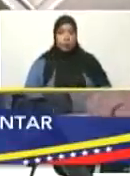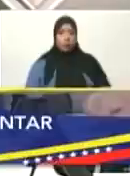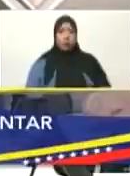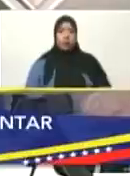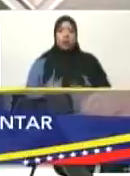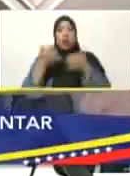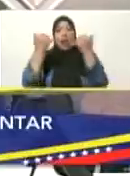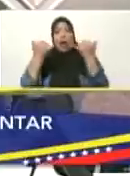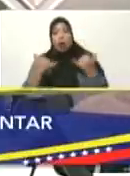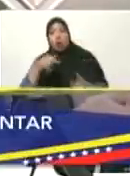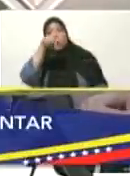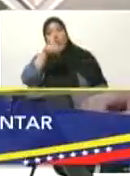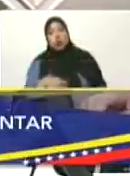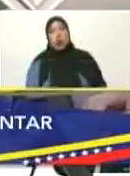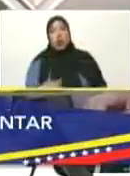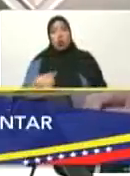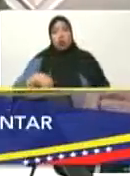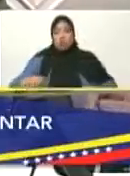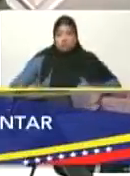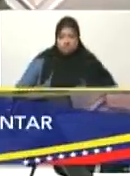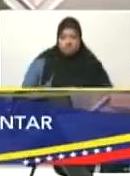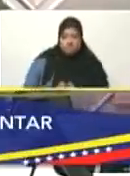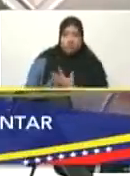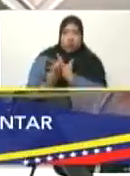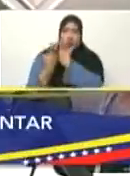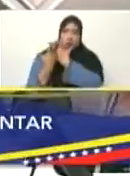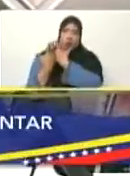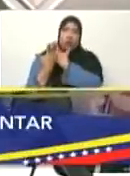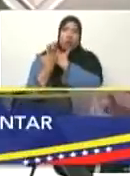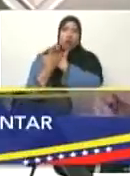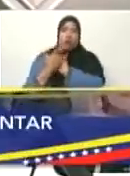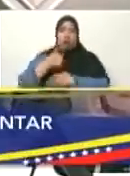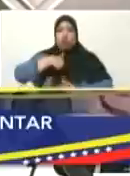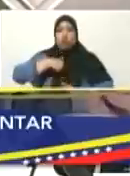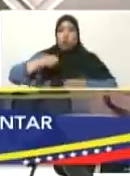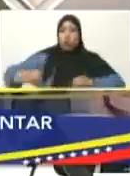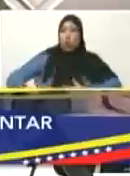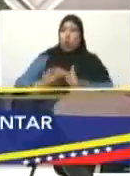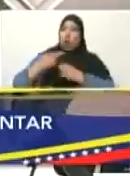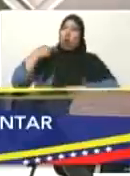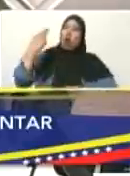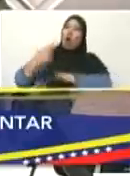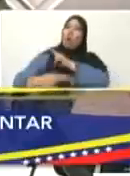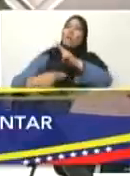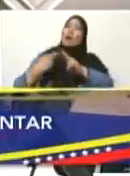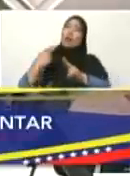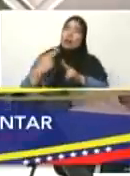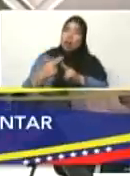Y aún hoy guardo esperanza de que la humanidad pueda